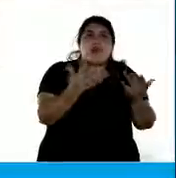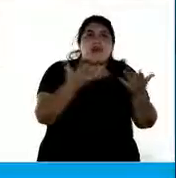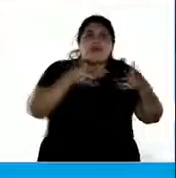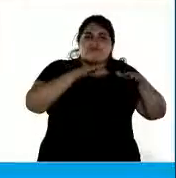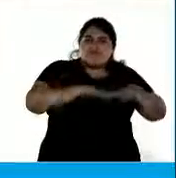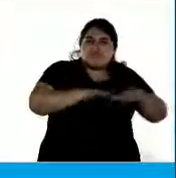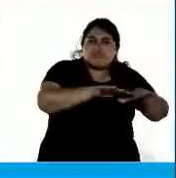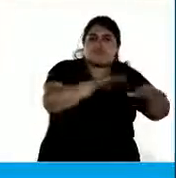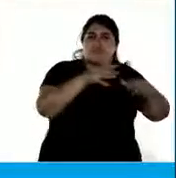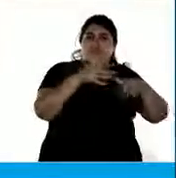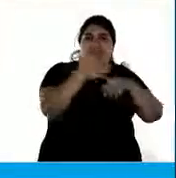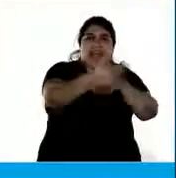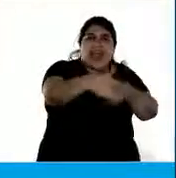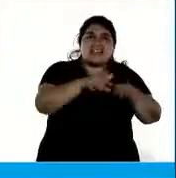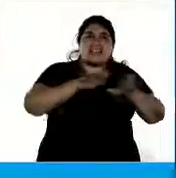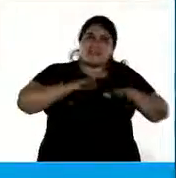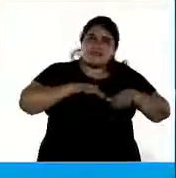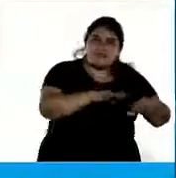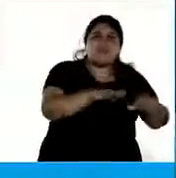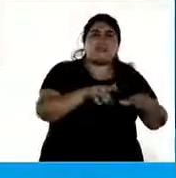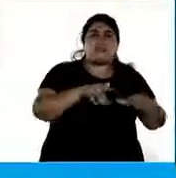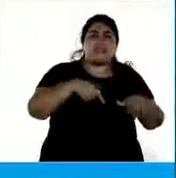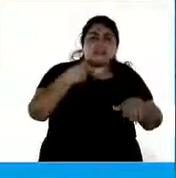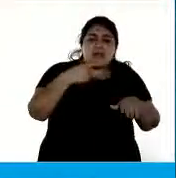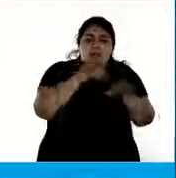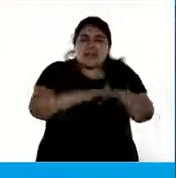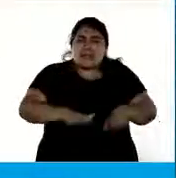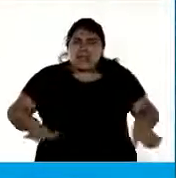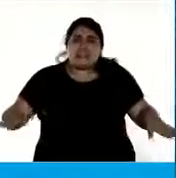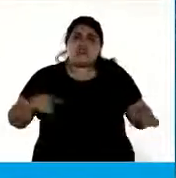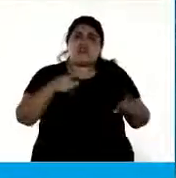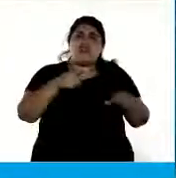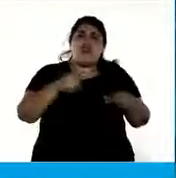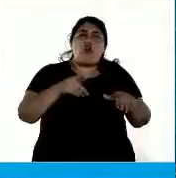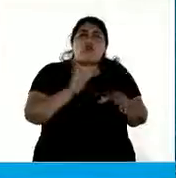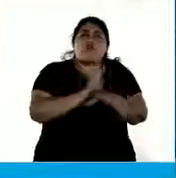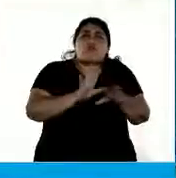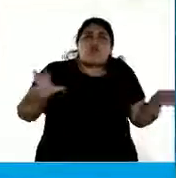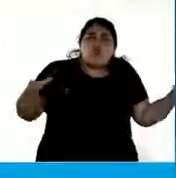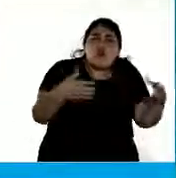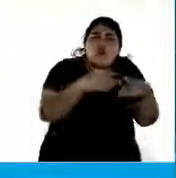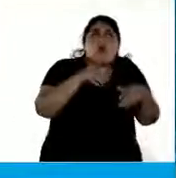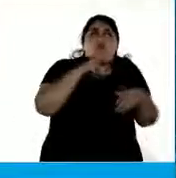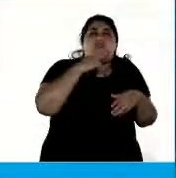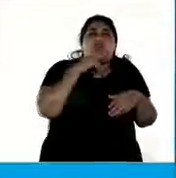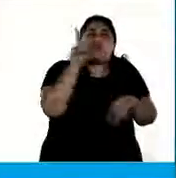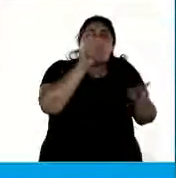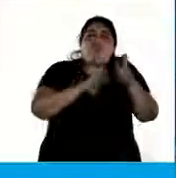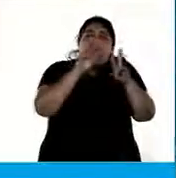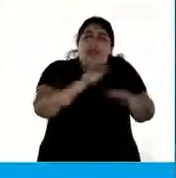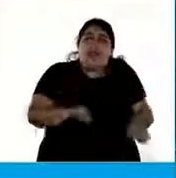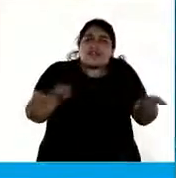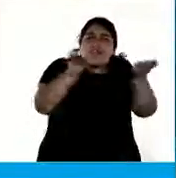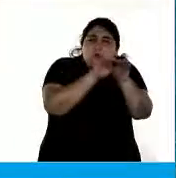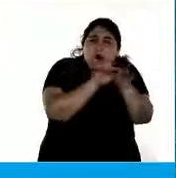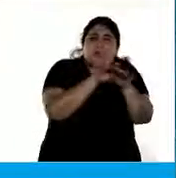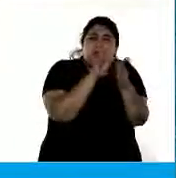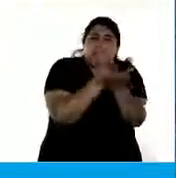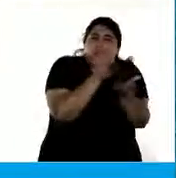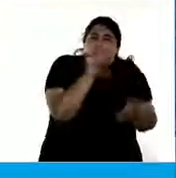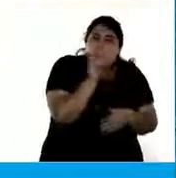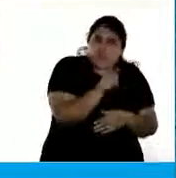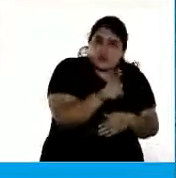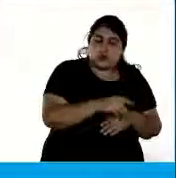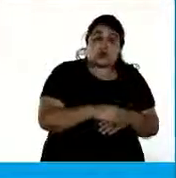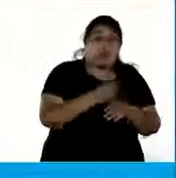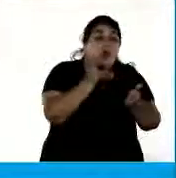Una oleada verde de chicas que está luchando por el reconocimiento igualitario de sus derechos El